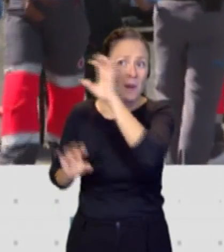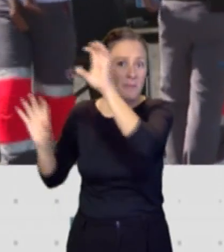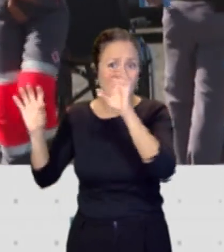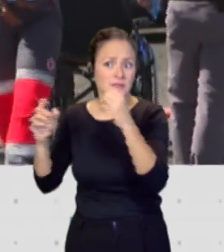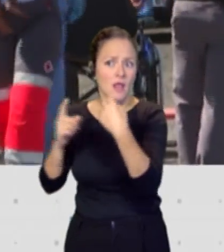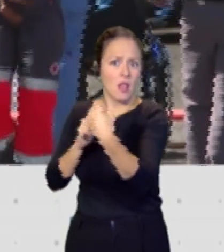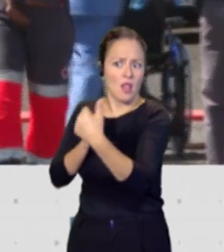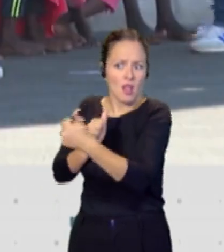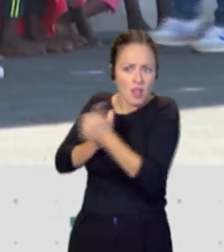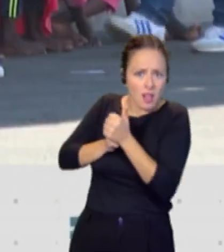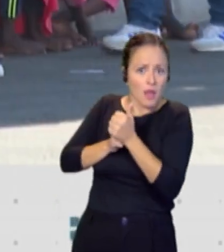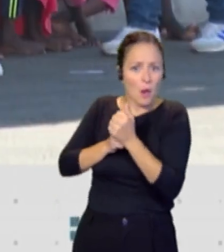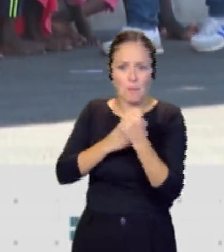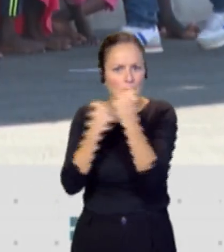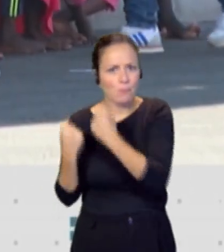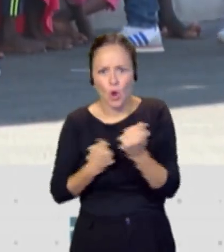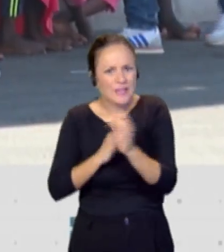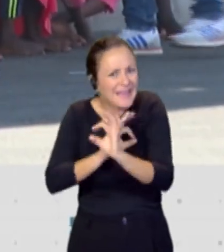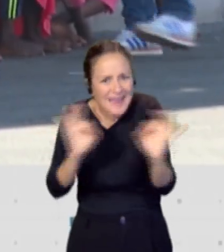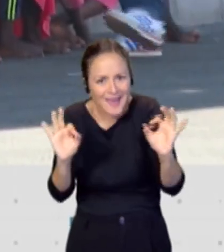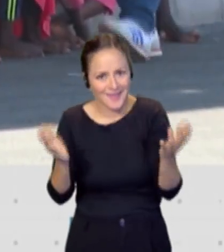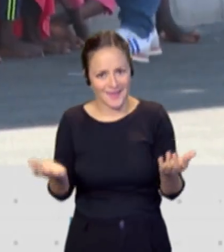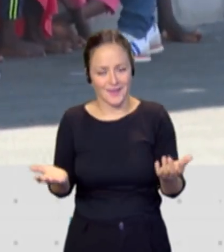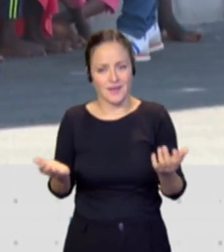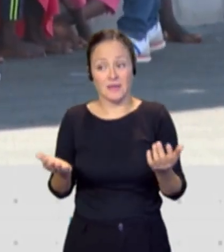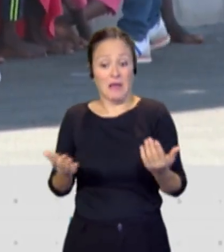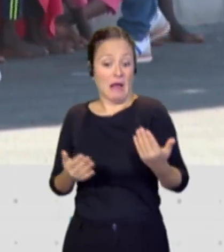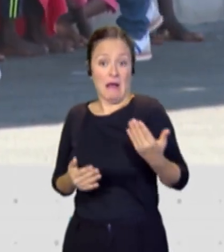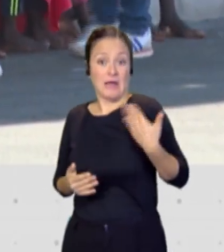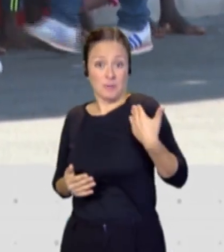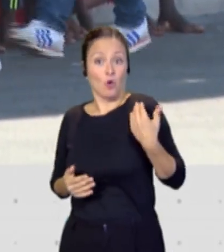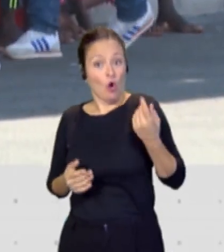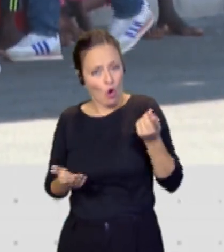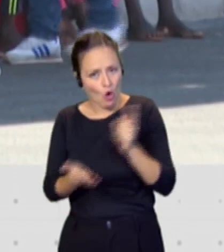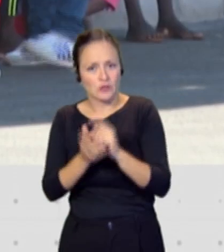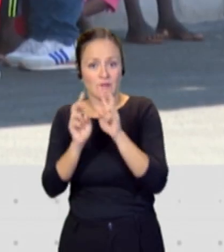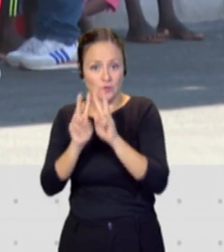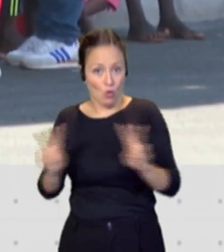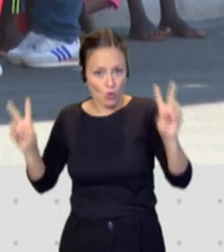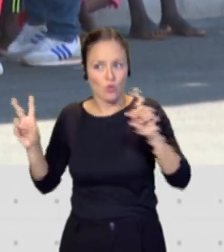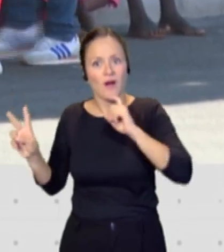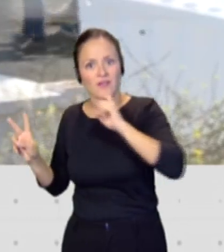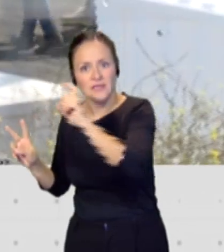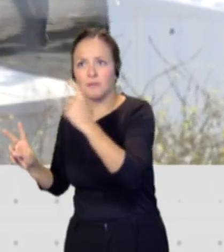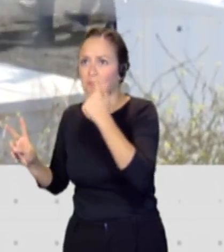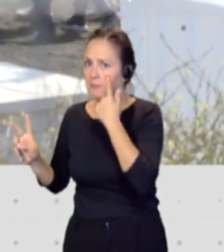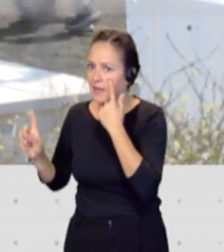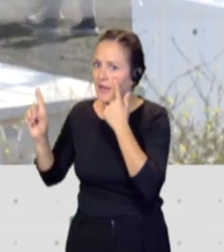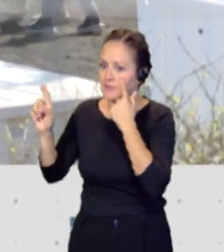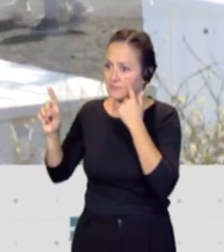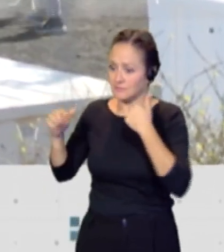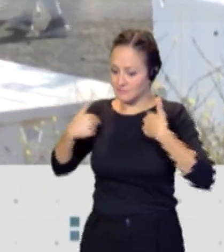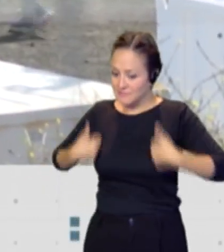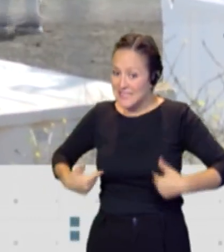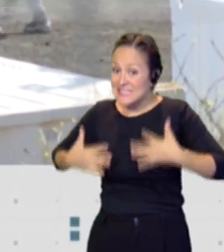no protegidas. Recientemente teníamos otra vez que informar a Naciones Unidas de que la situación personal de mi